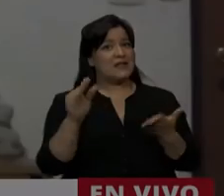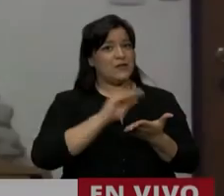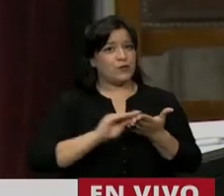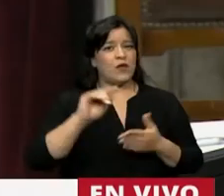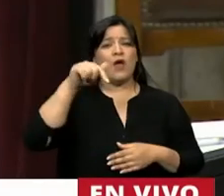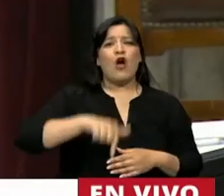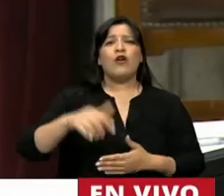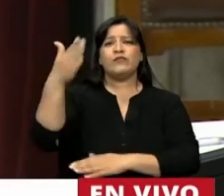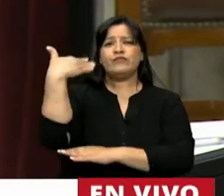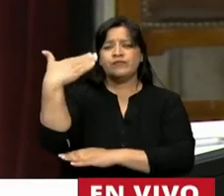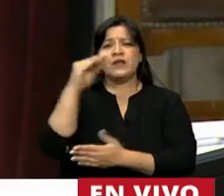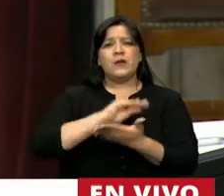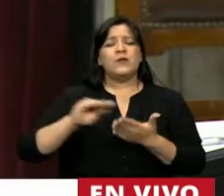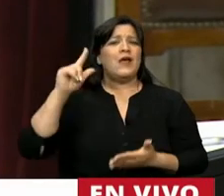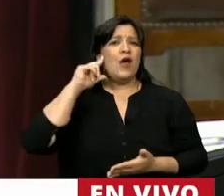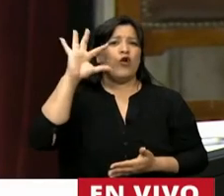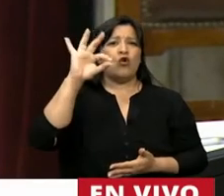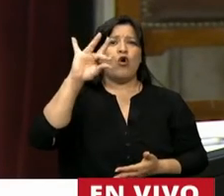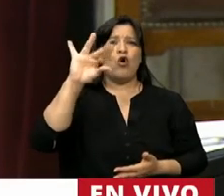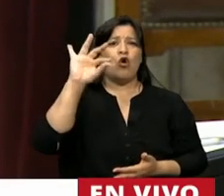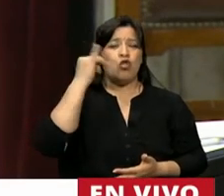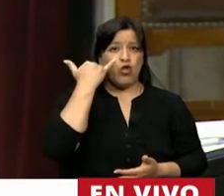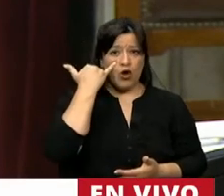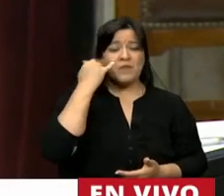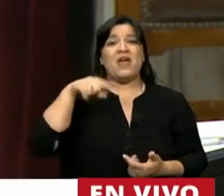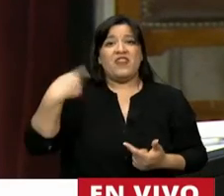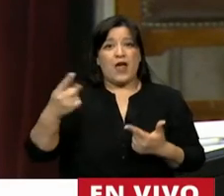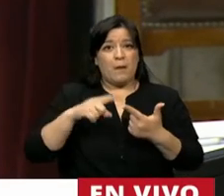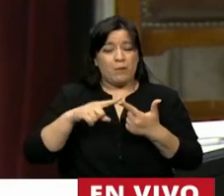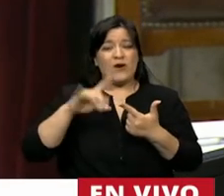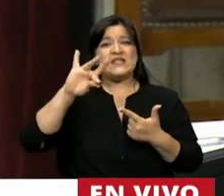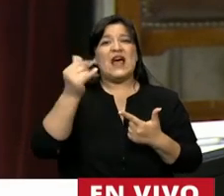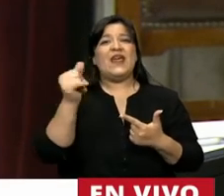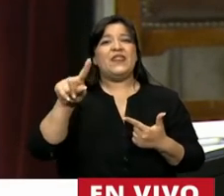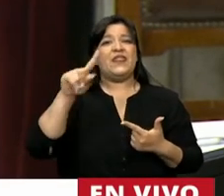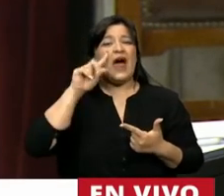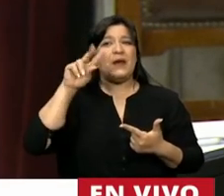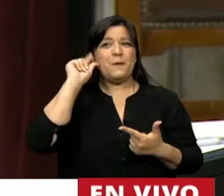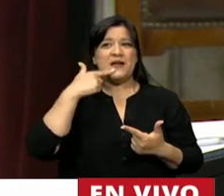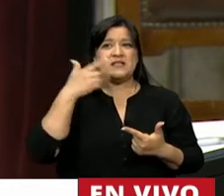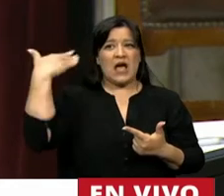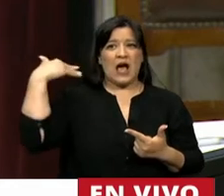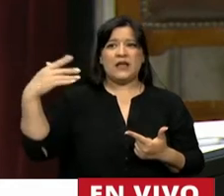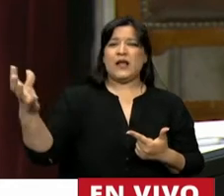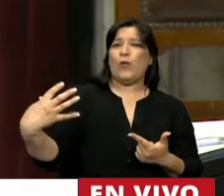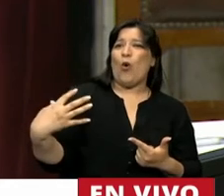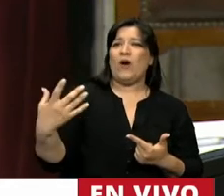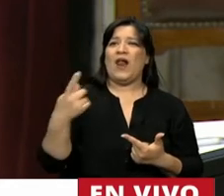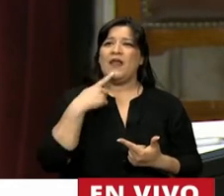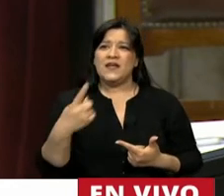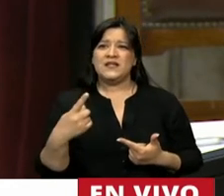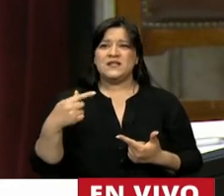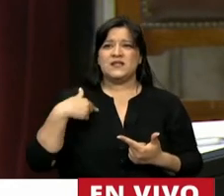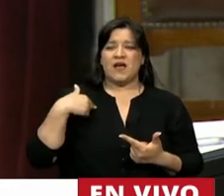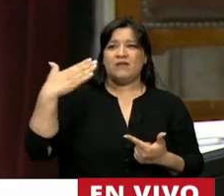Tiene la palabra el diputado Godoy y después tiene la palabra el diputado Daibes, que me estaba haciendo bullying, para que le dé la palabra